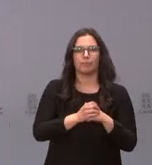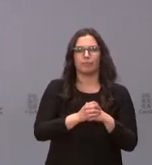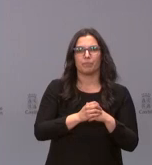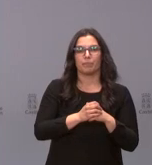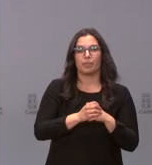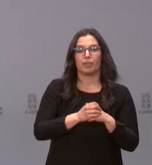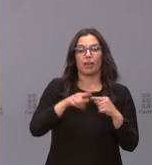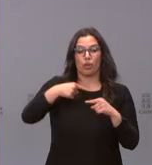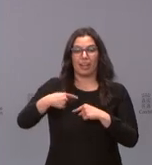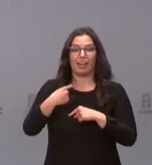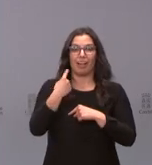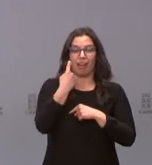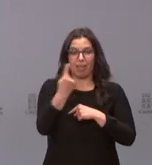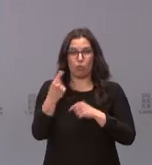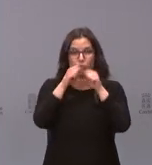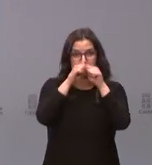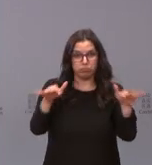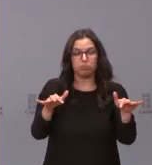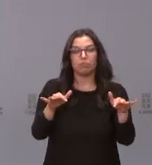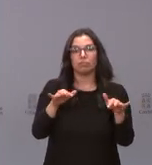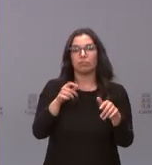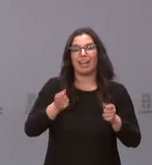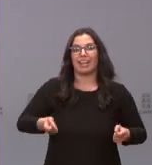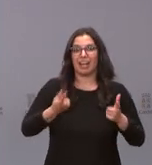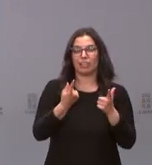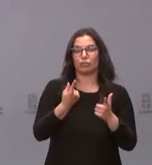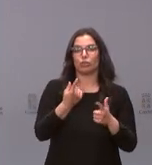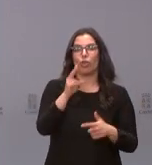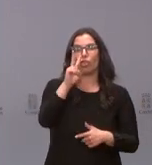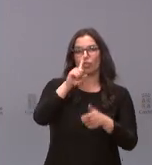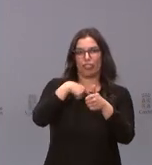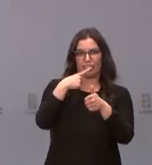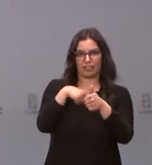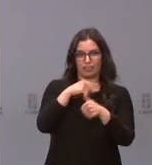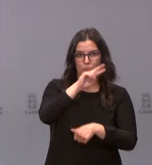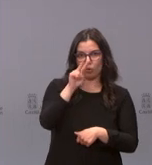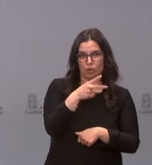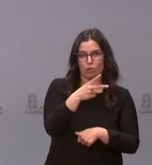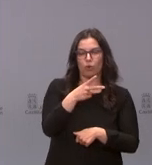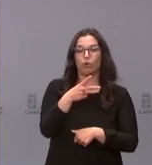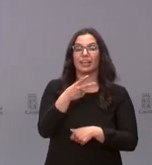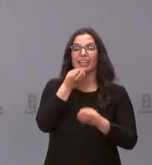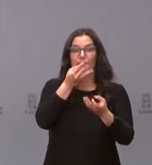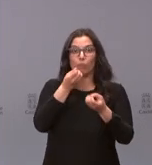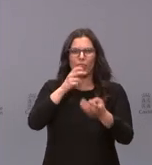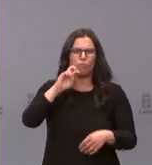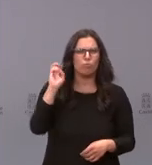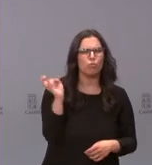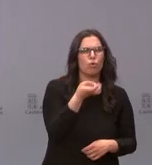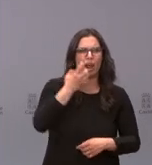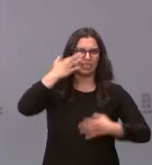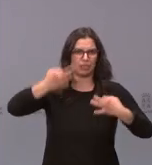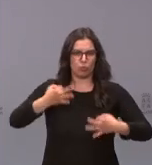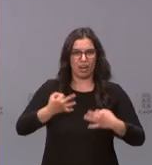impacto nos ha costado aproximadamente dos céntimos de euros, que hemos asegurado la pluralidad informativa, más de 170